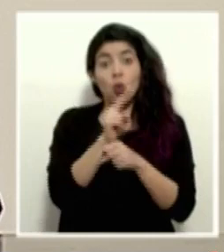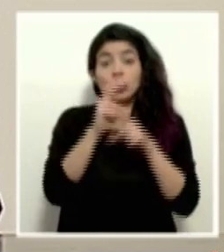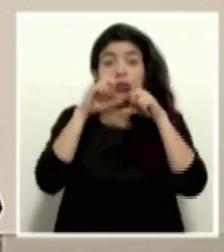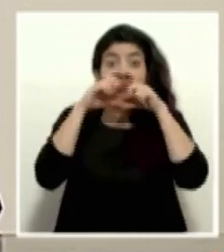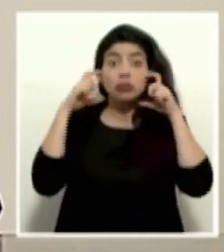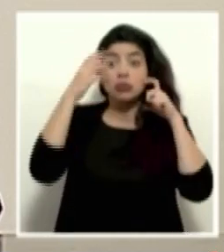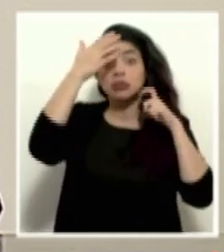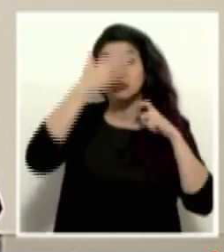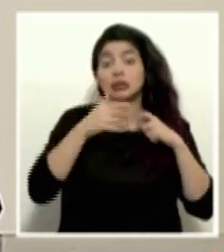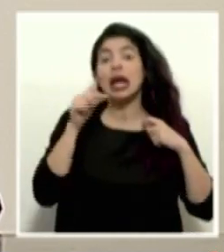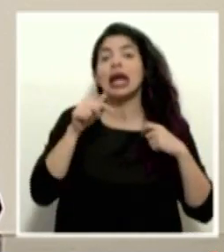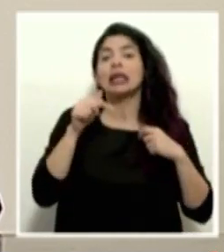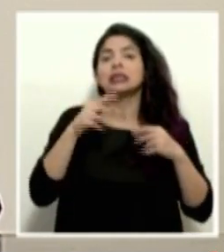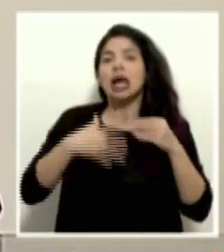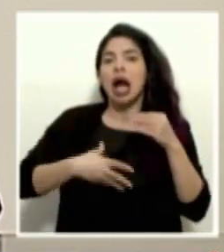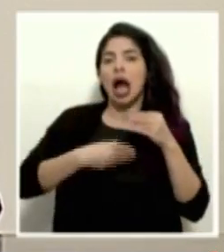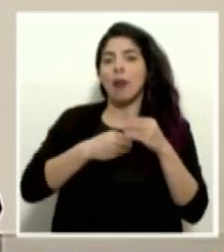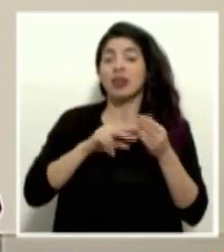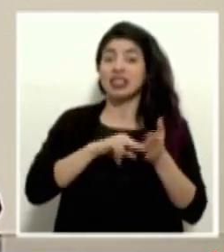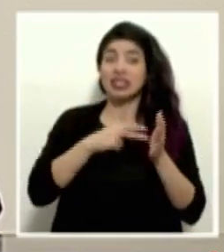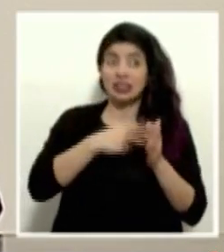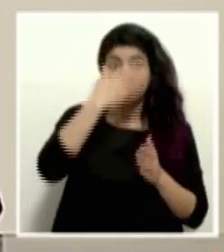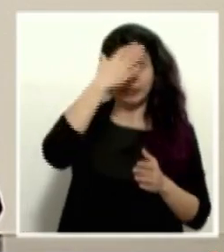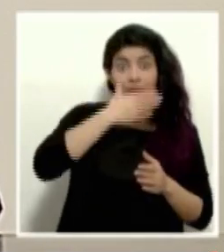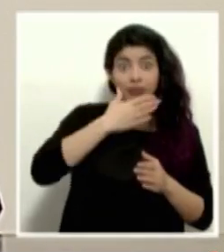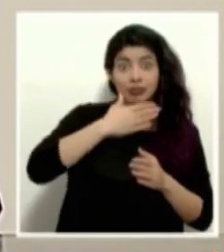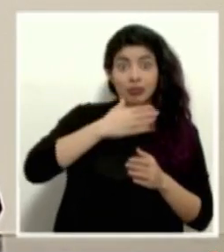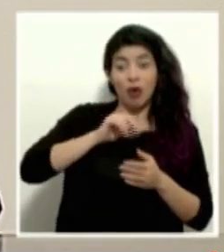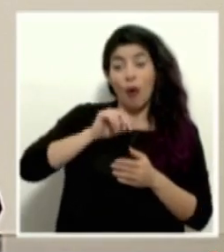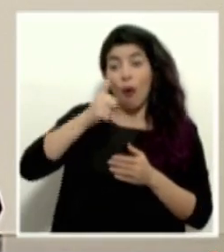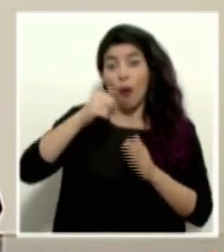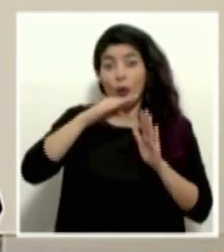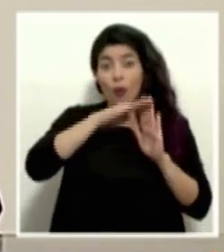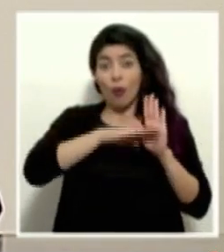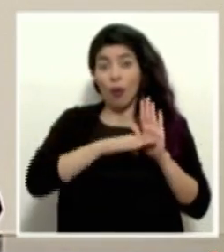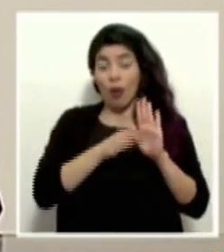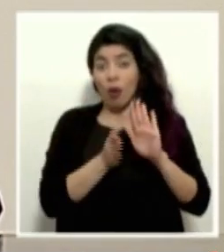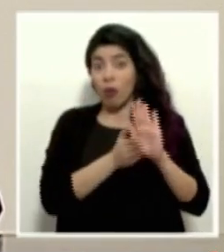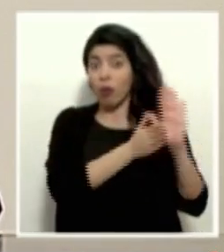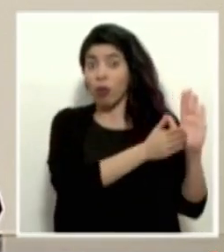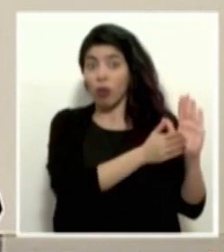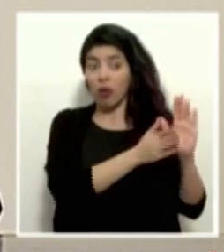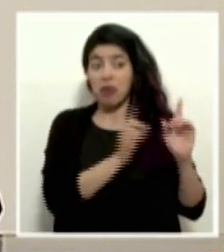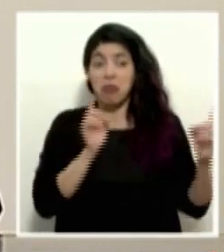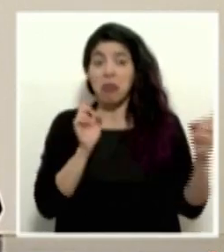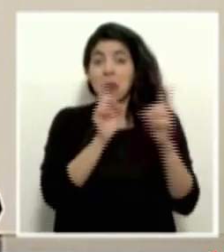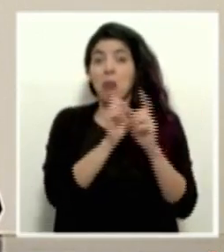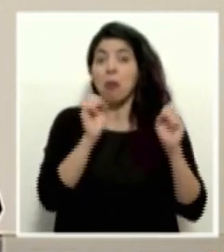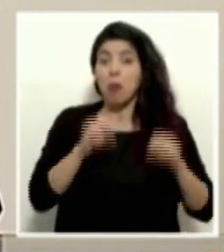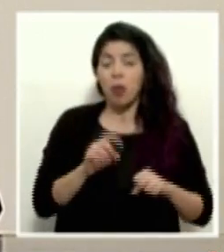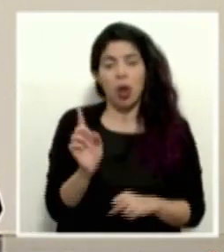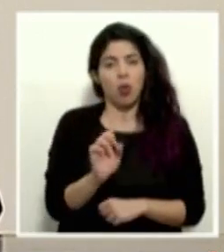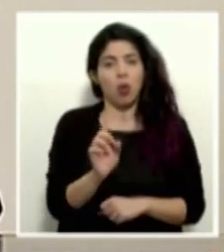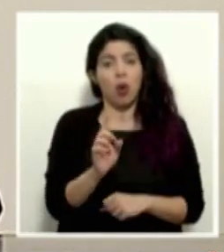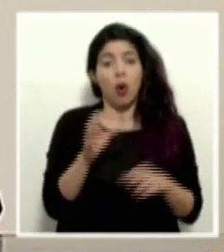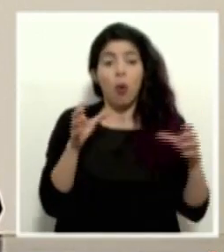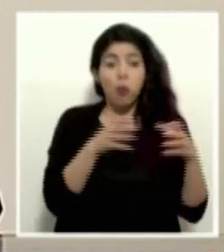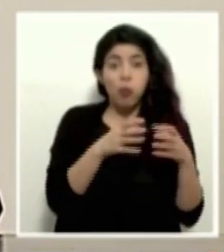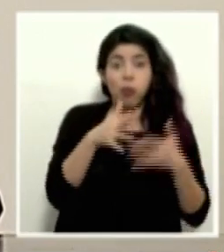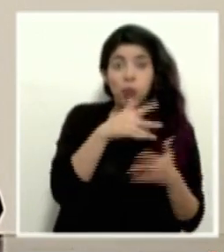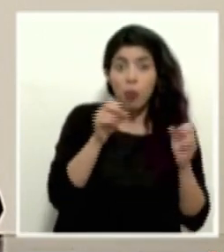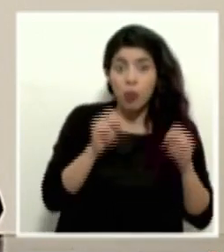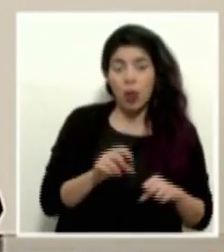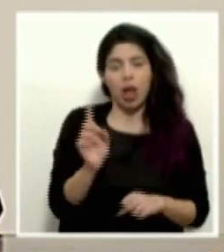una mascarilla es complementario, no sustituye absolutamente lo que es la distancia física entre las burbujas sociales,